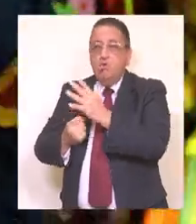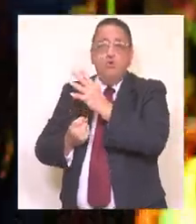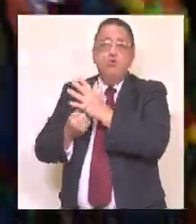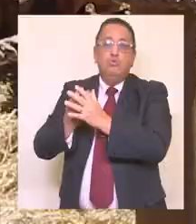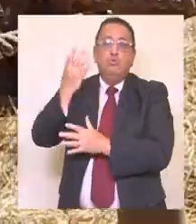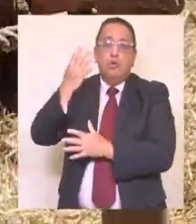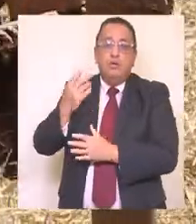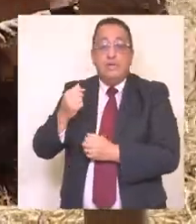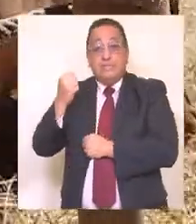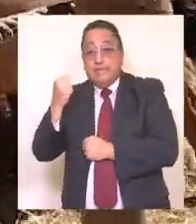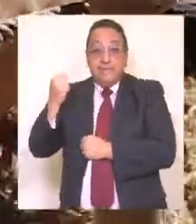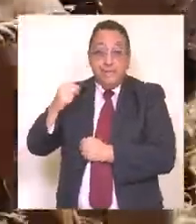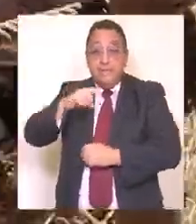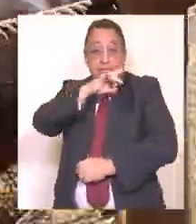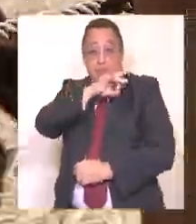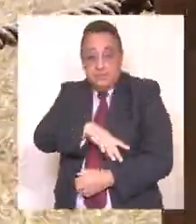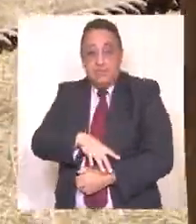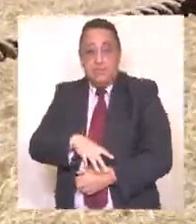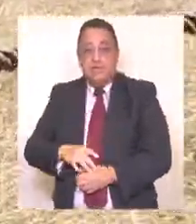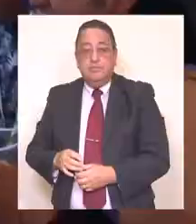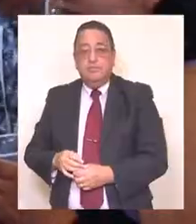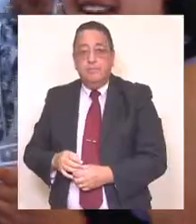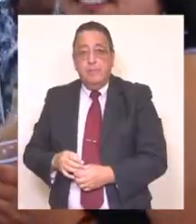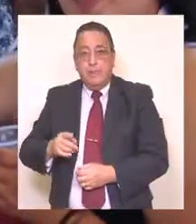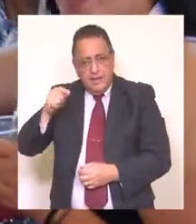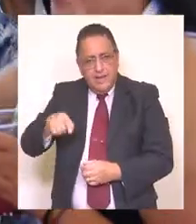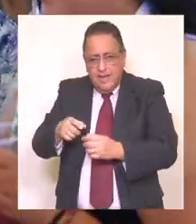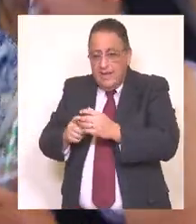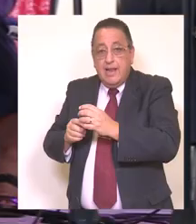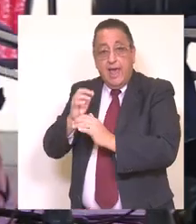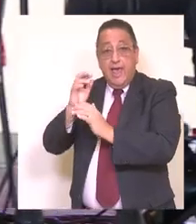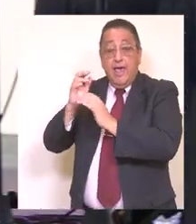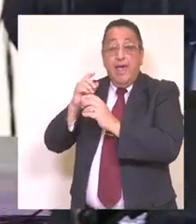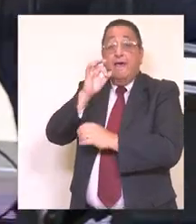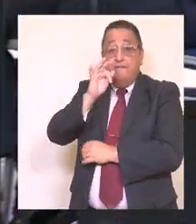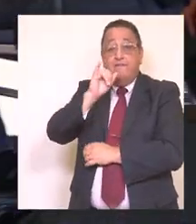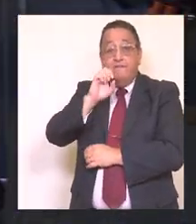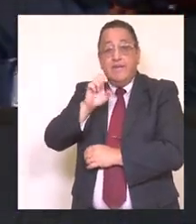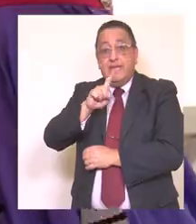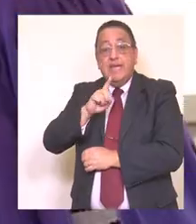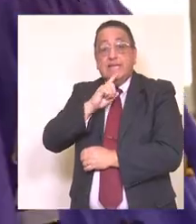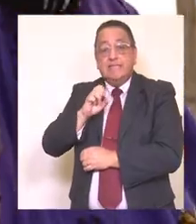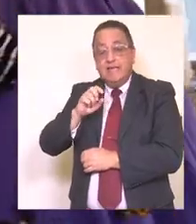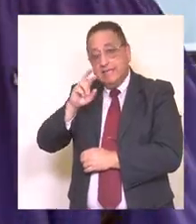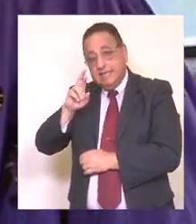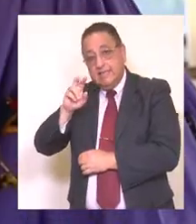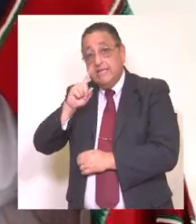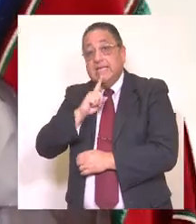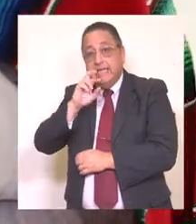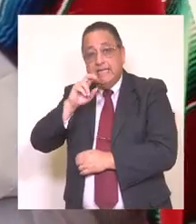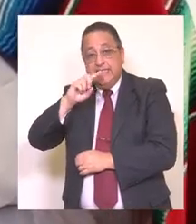la fiesta tradicional del trigo, donde pudimos disfrutar de actividades como la presentación del elenco musical de Coco